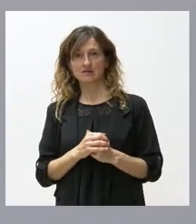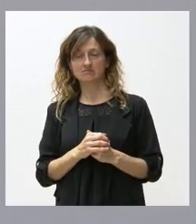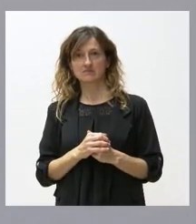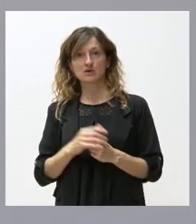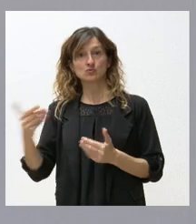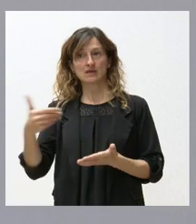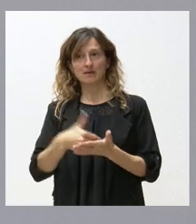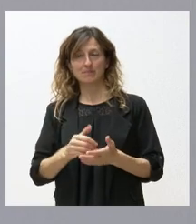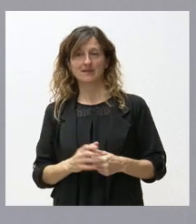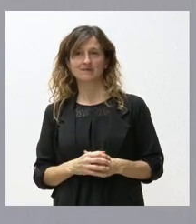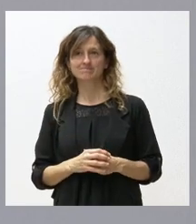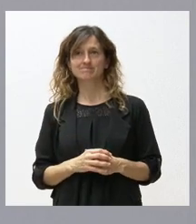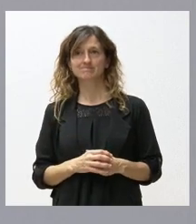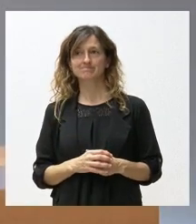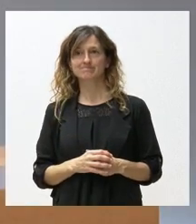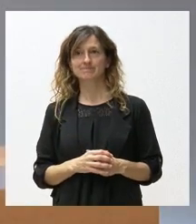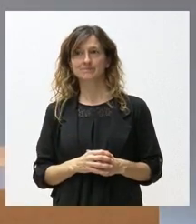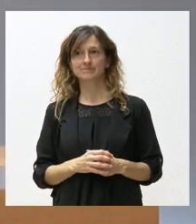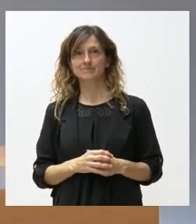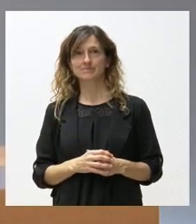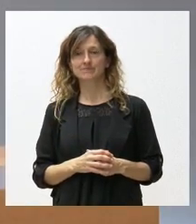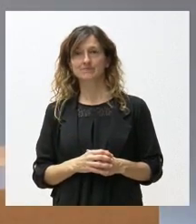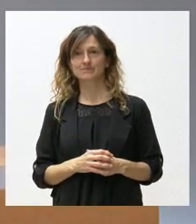plantea Efe